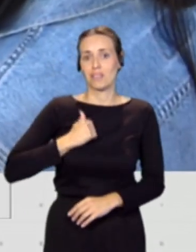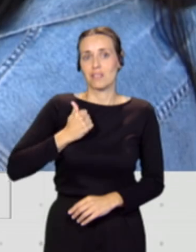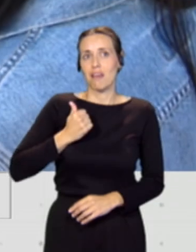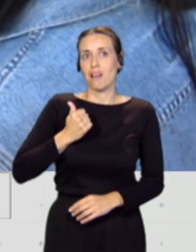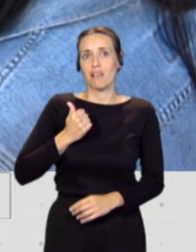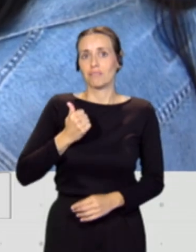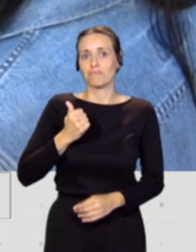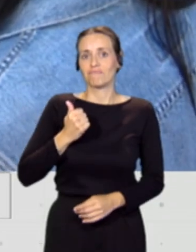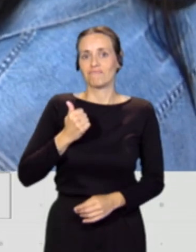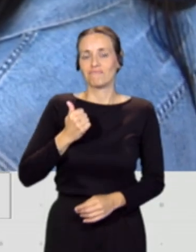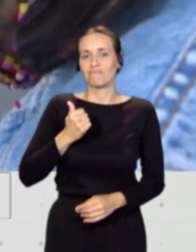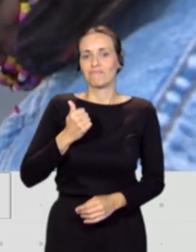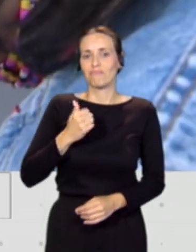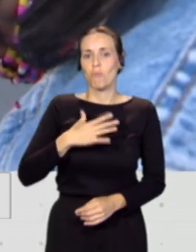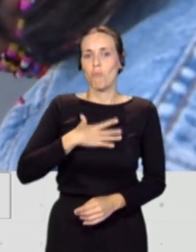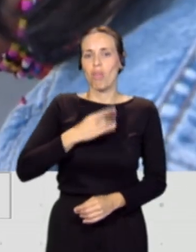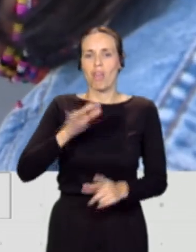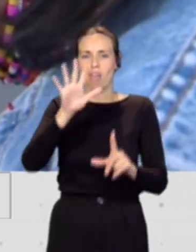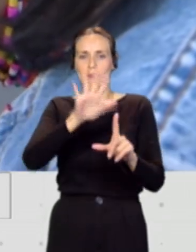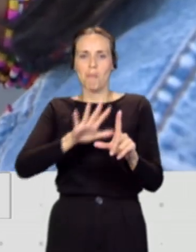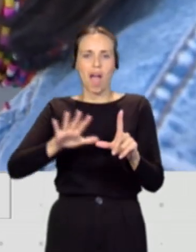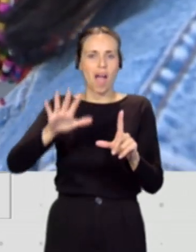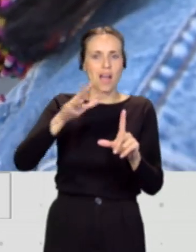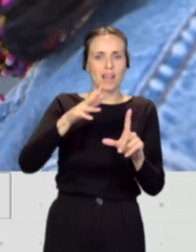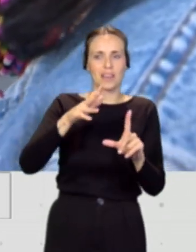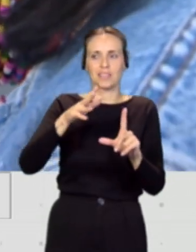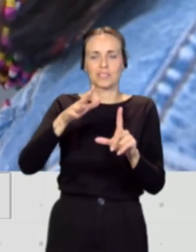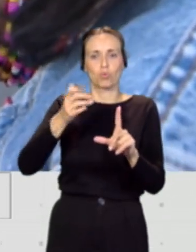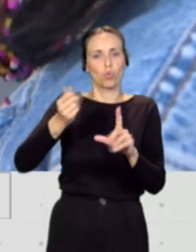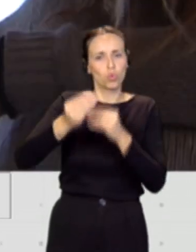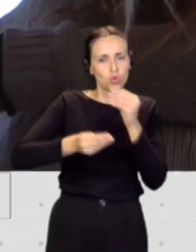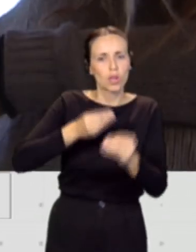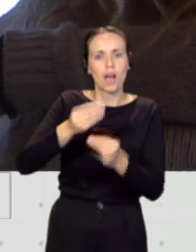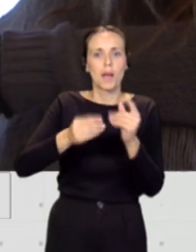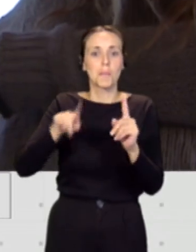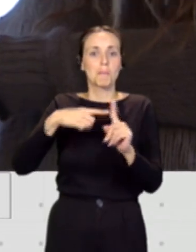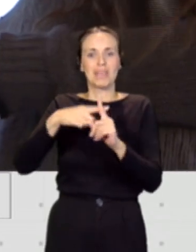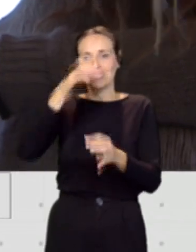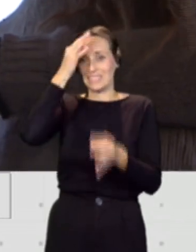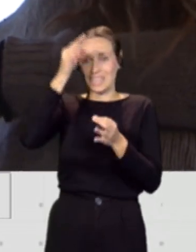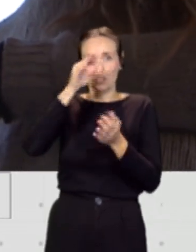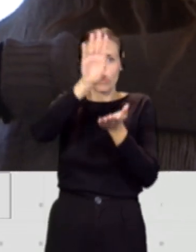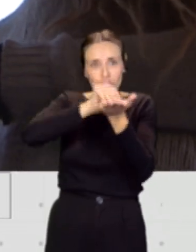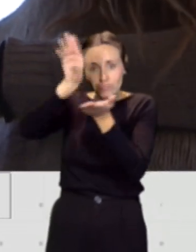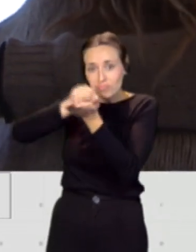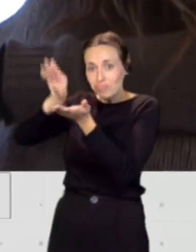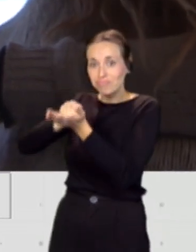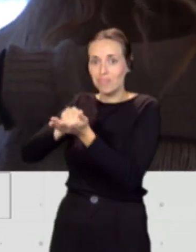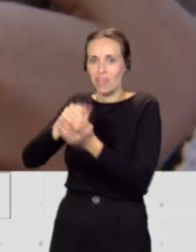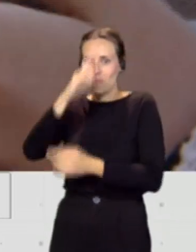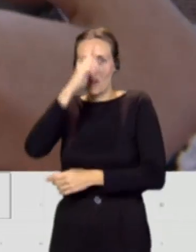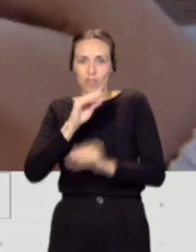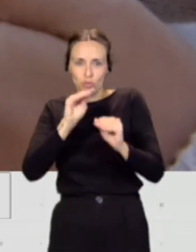la modulación de muchísimas imágenes, de muchísimos datos, nos perfila emocionalmente y esto impacta en